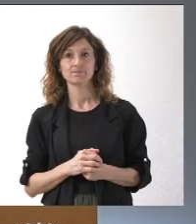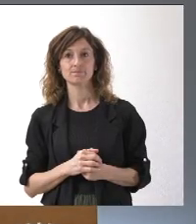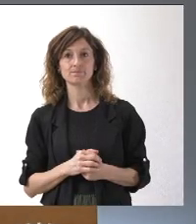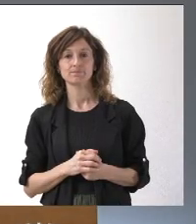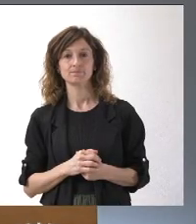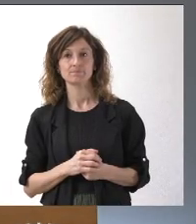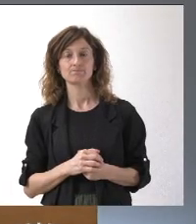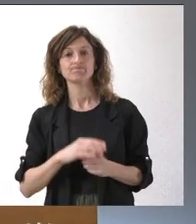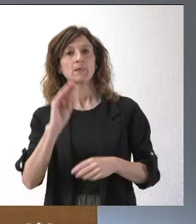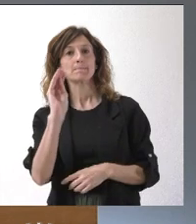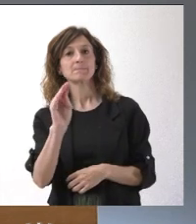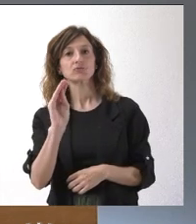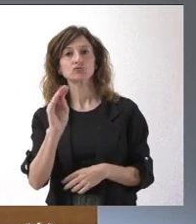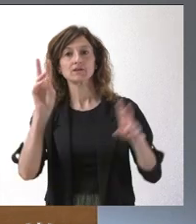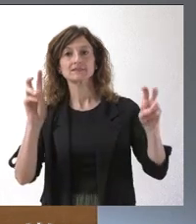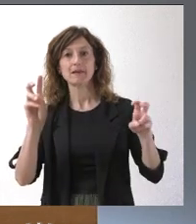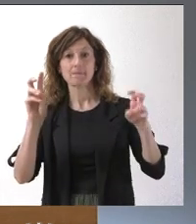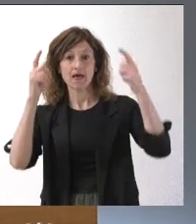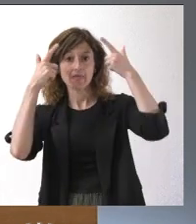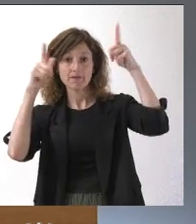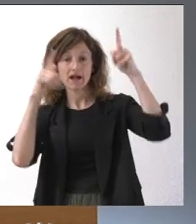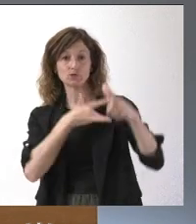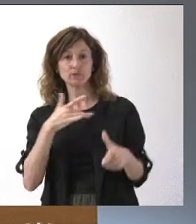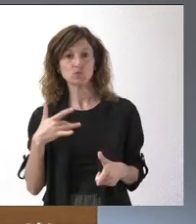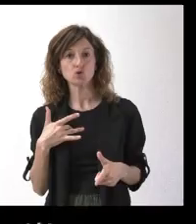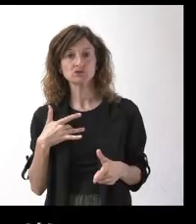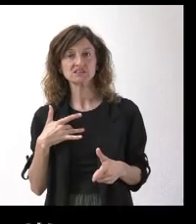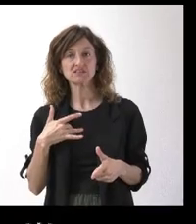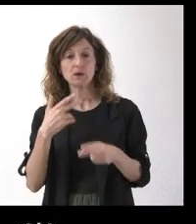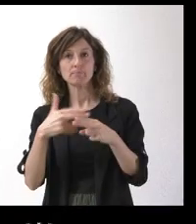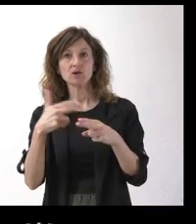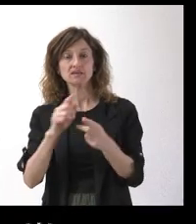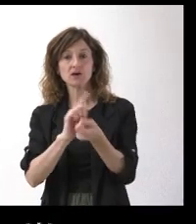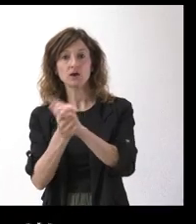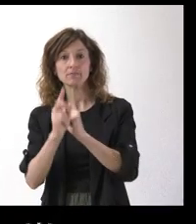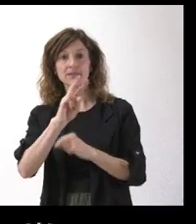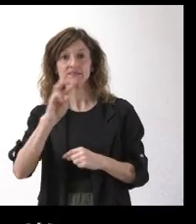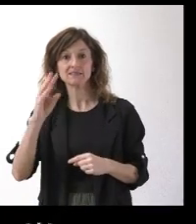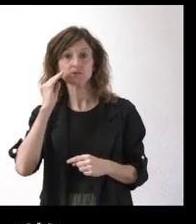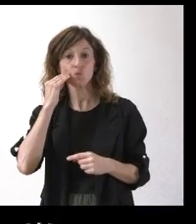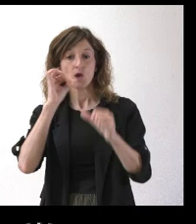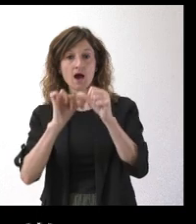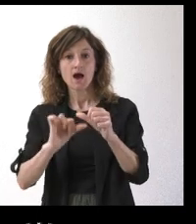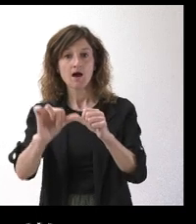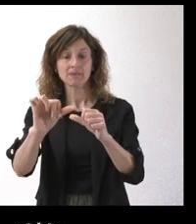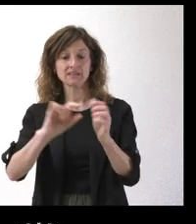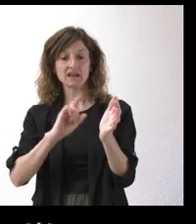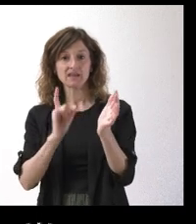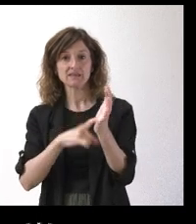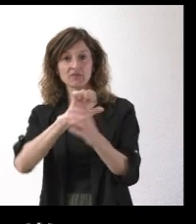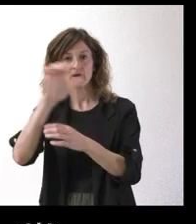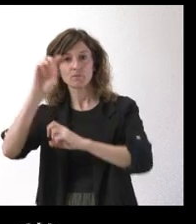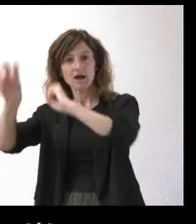Sí, yo quería preguntar por la tuberculosis bovina. No sé cómo un cambio político a partir del 23 de julio va a poder cambiar la legislación